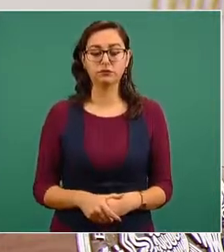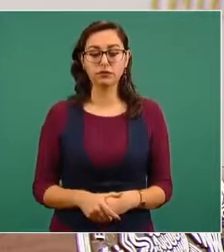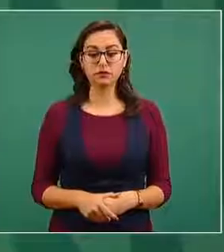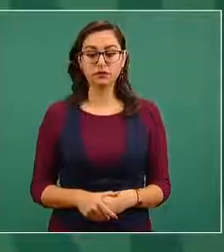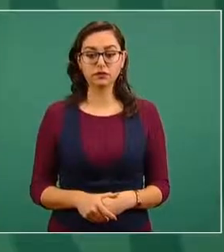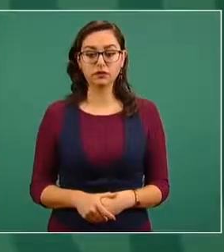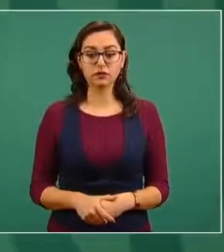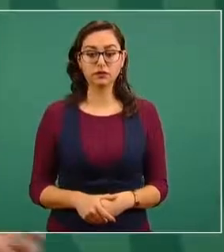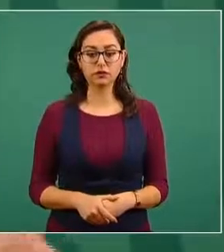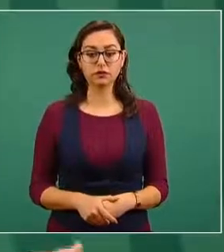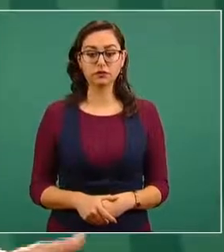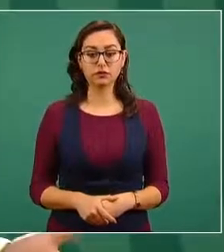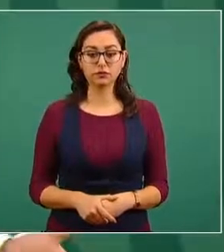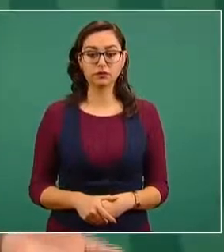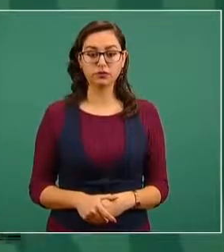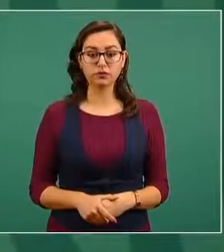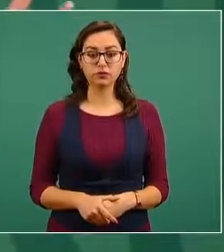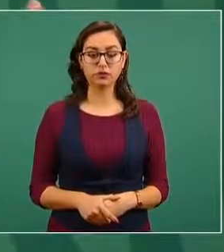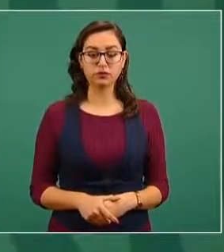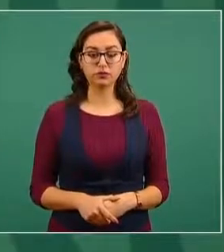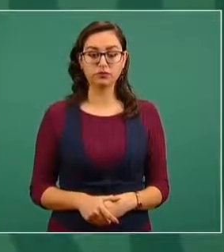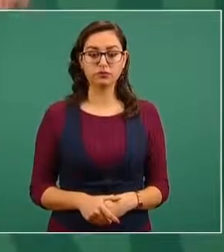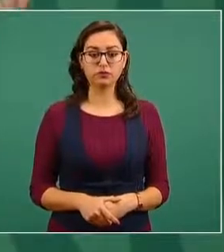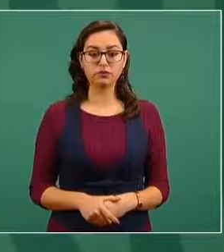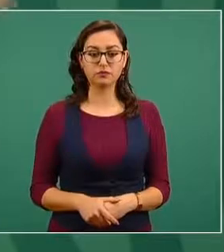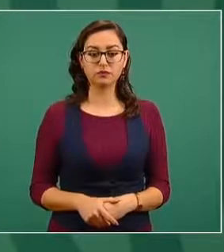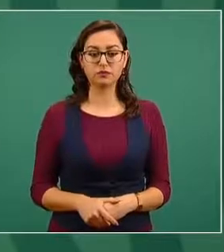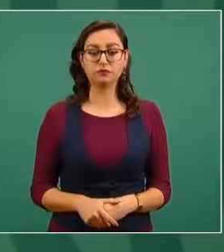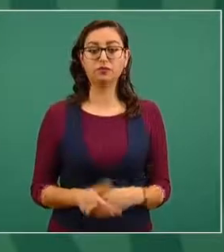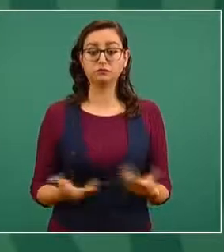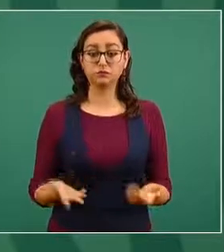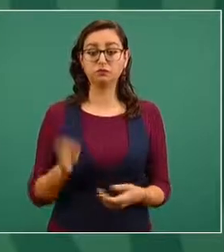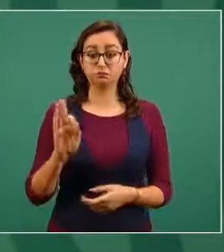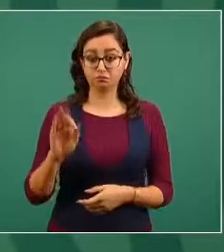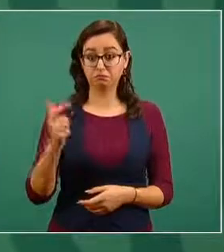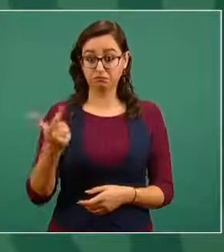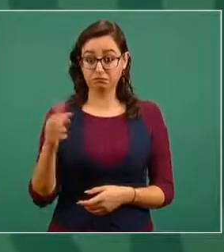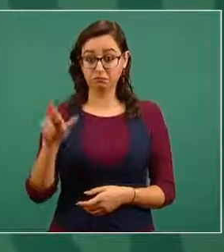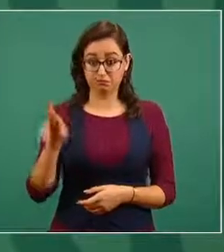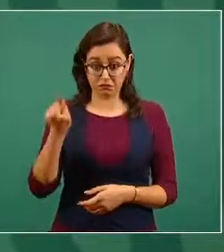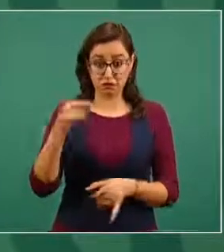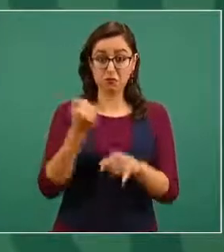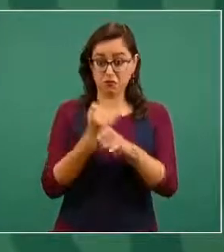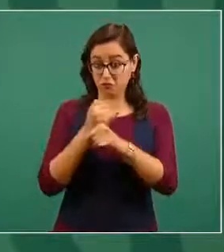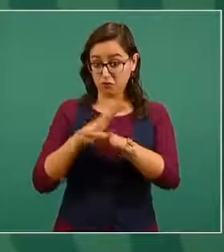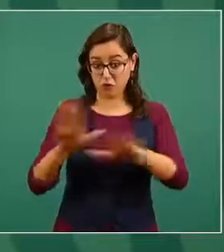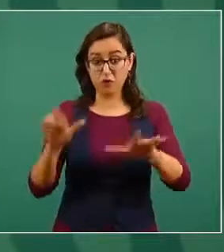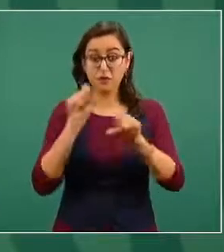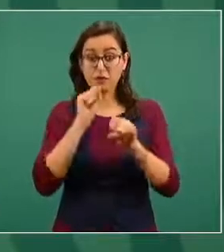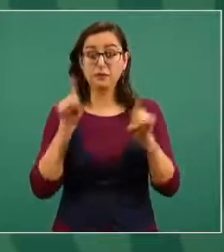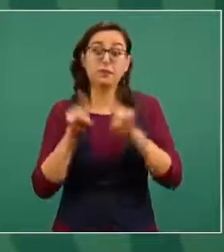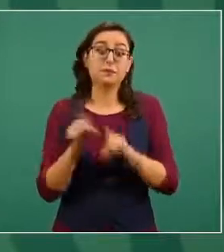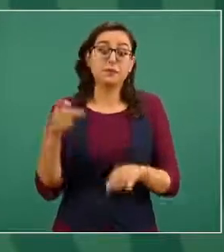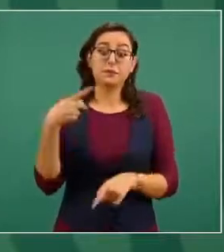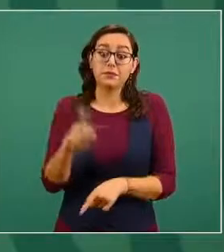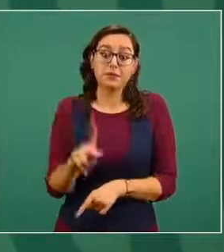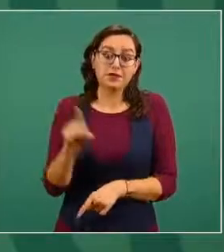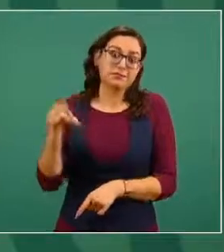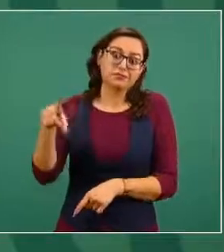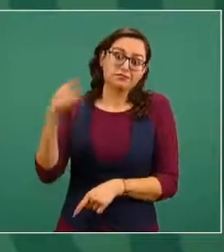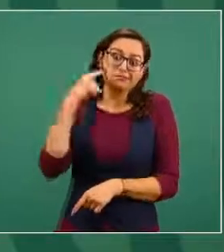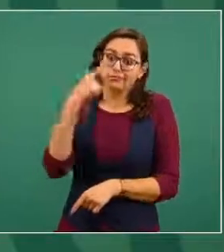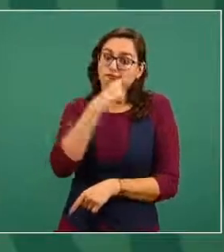que la Fiscalía también informe pero eso les corresponde a ellos